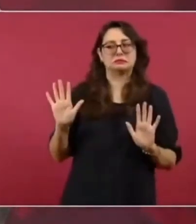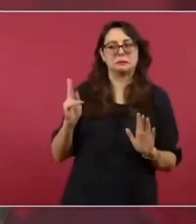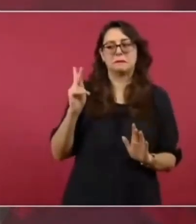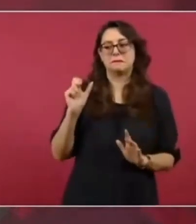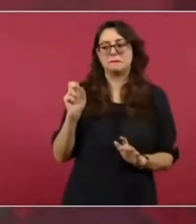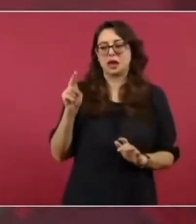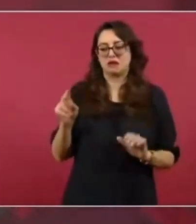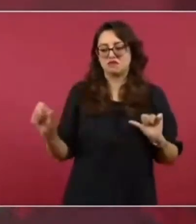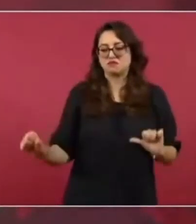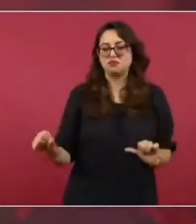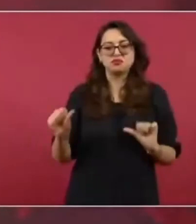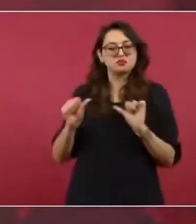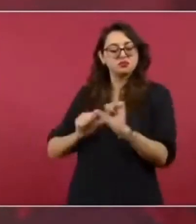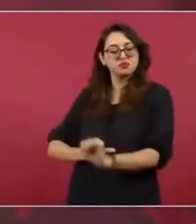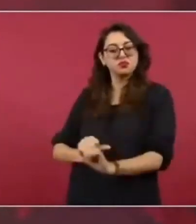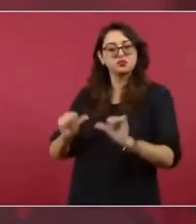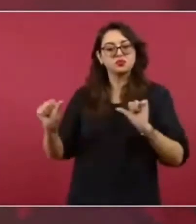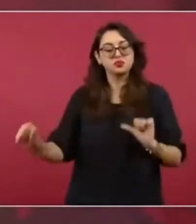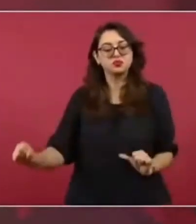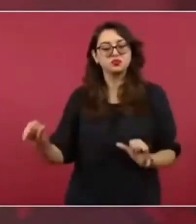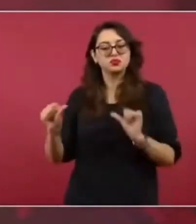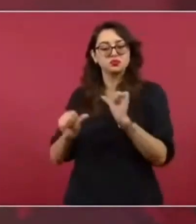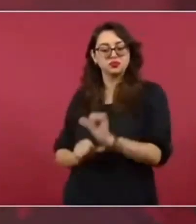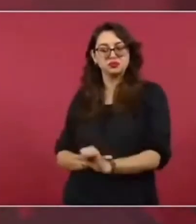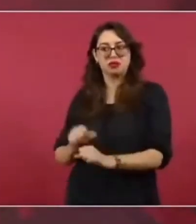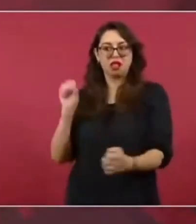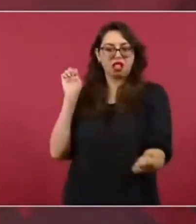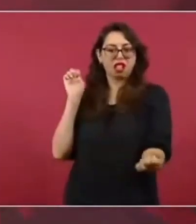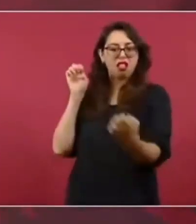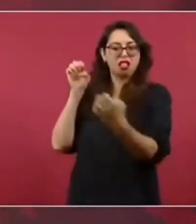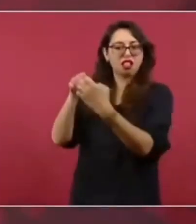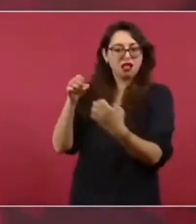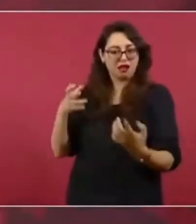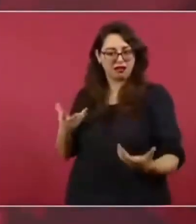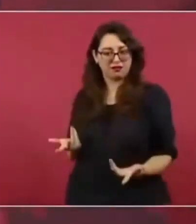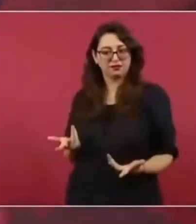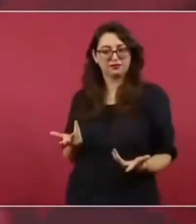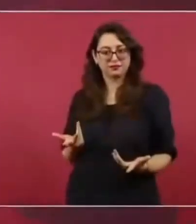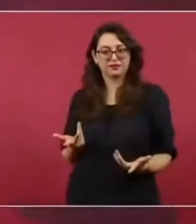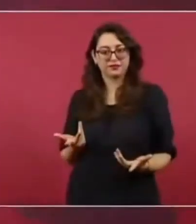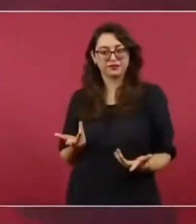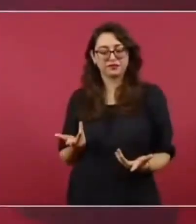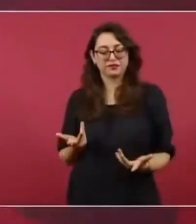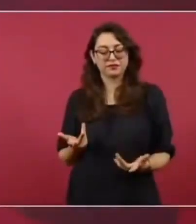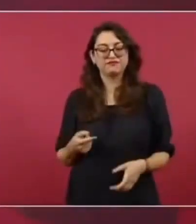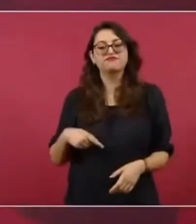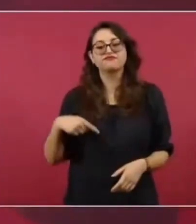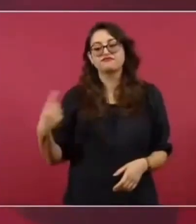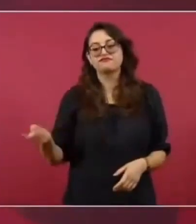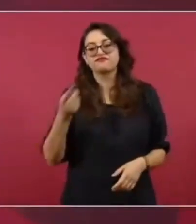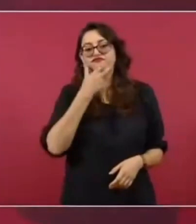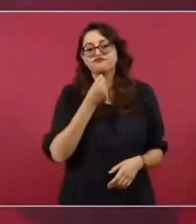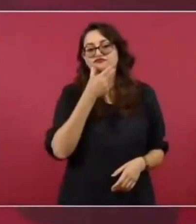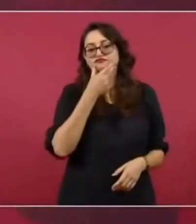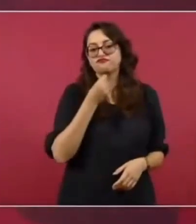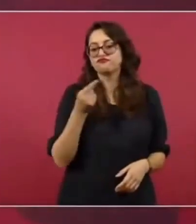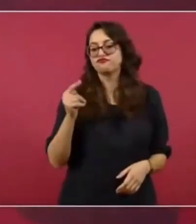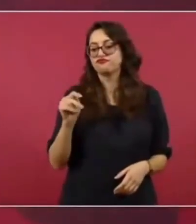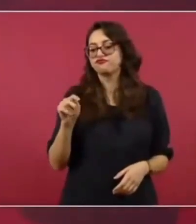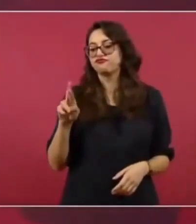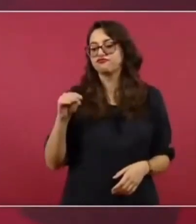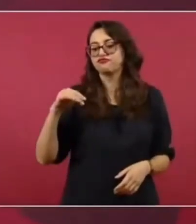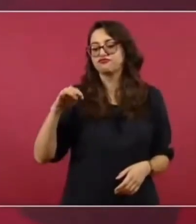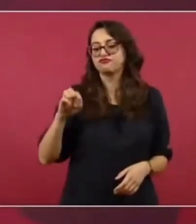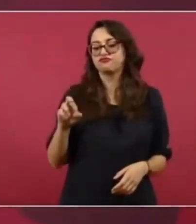habla de que el sistema político porfirista era de los más perfectos del